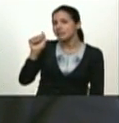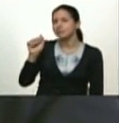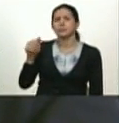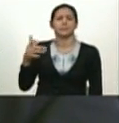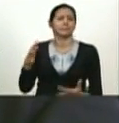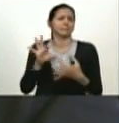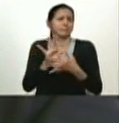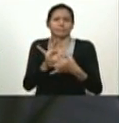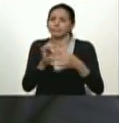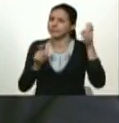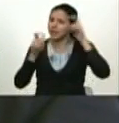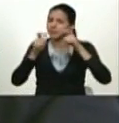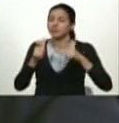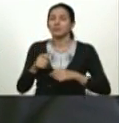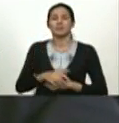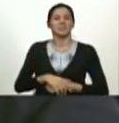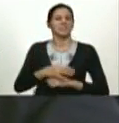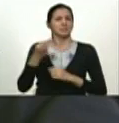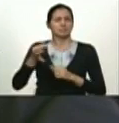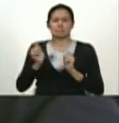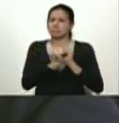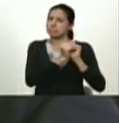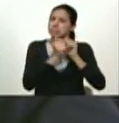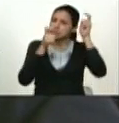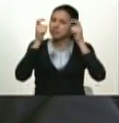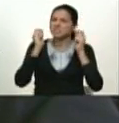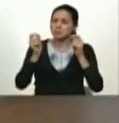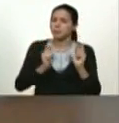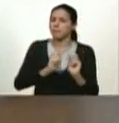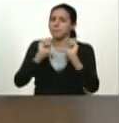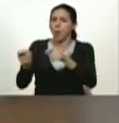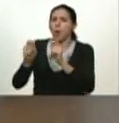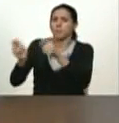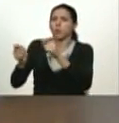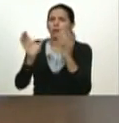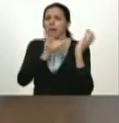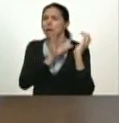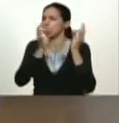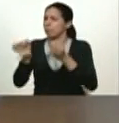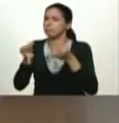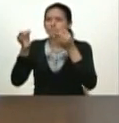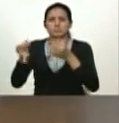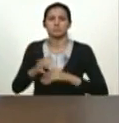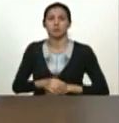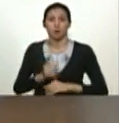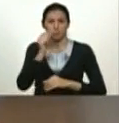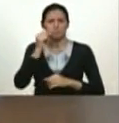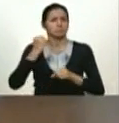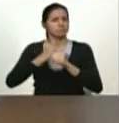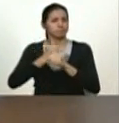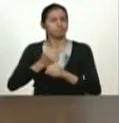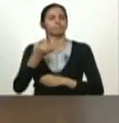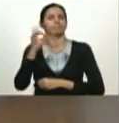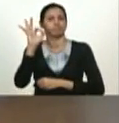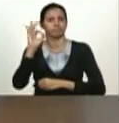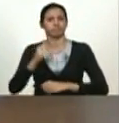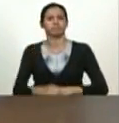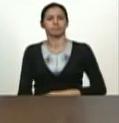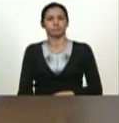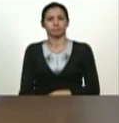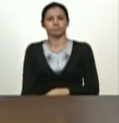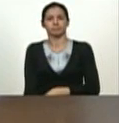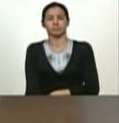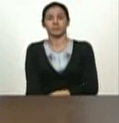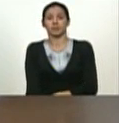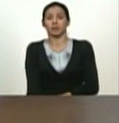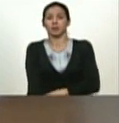jovencito le ha dado grandes tareas y yo digo todas las tareas las cumple con gran excelencia lo que hizo